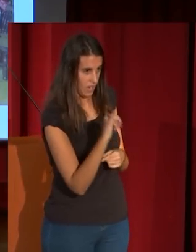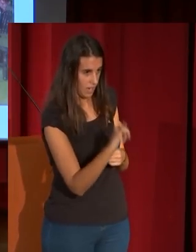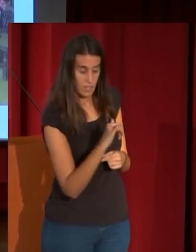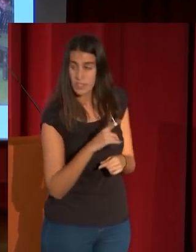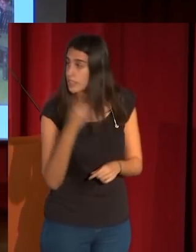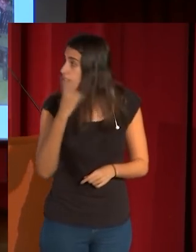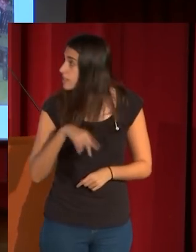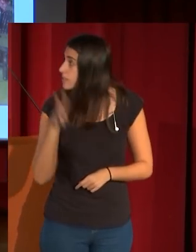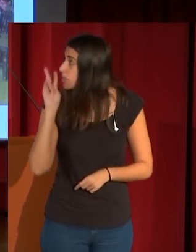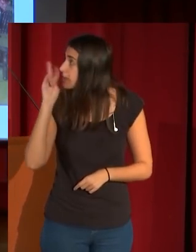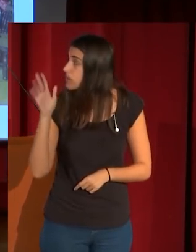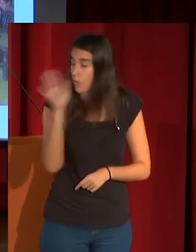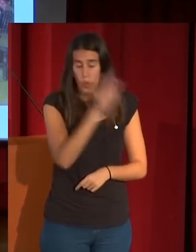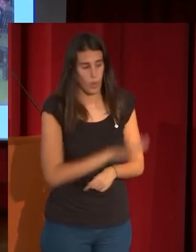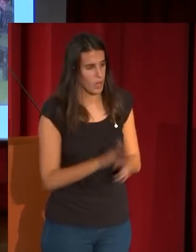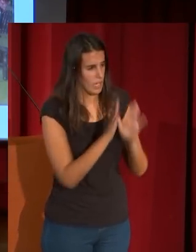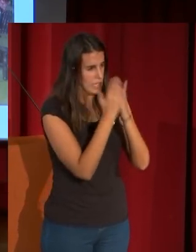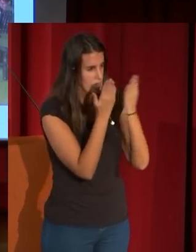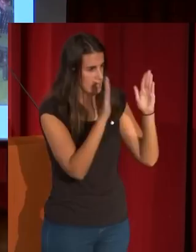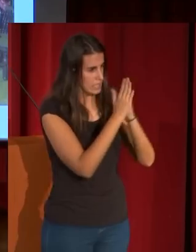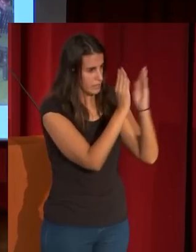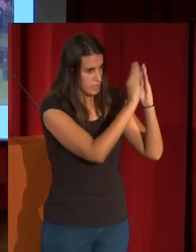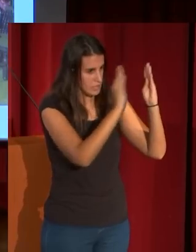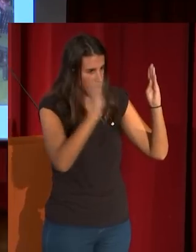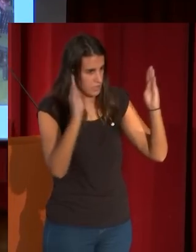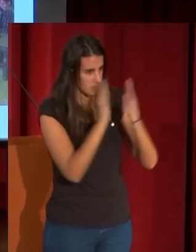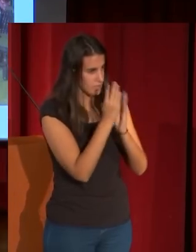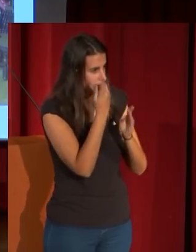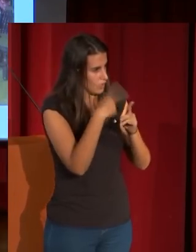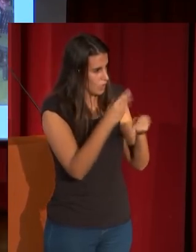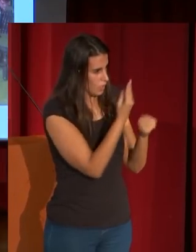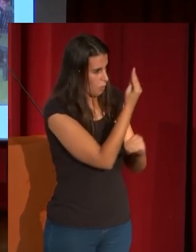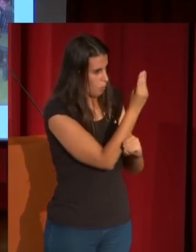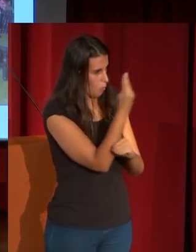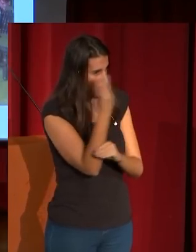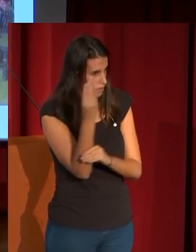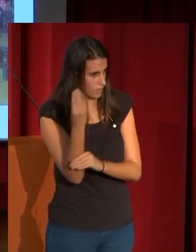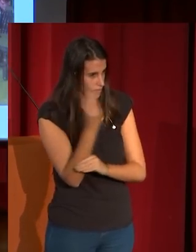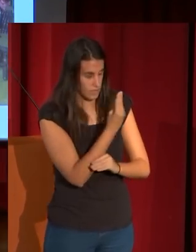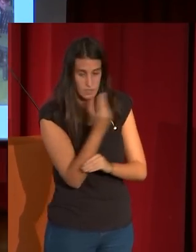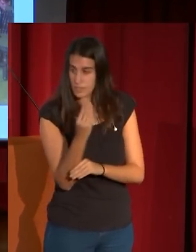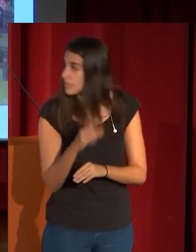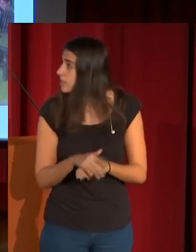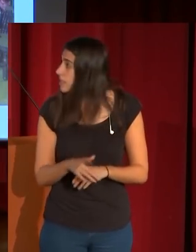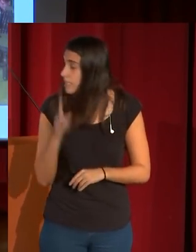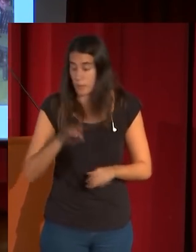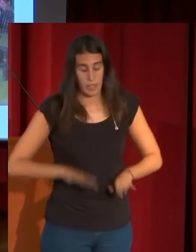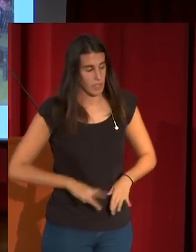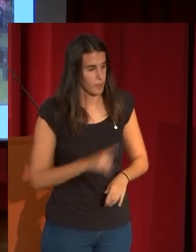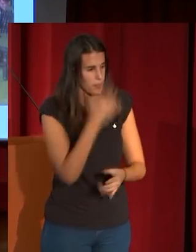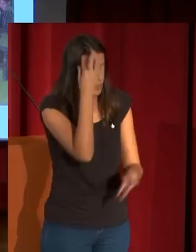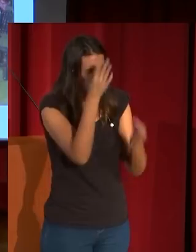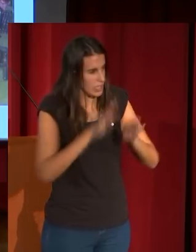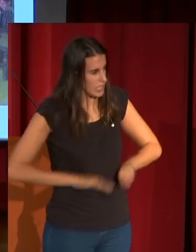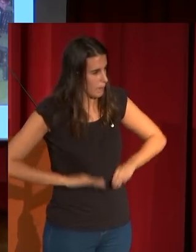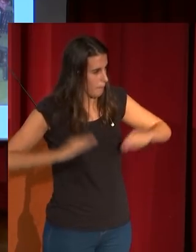extraordinaria de estas rejerías, de estos elementos mobiliares y también la riqueza de los vestidos, esa